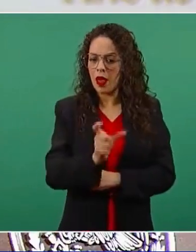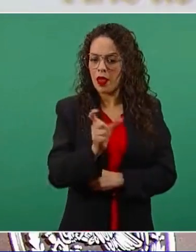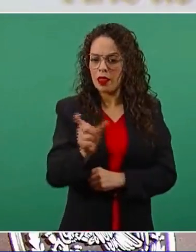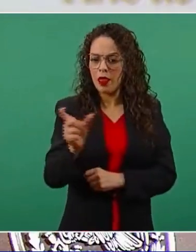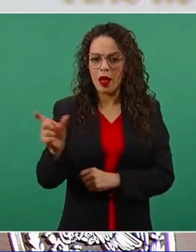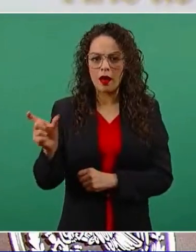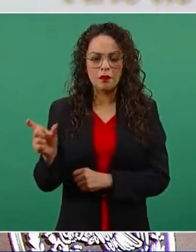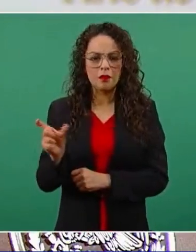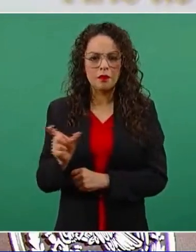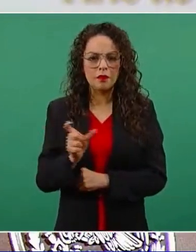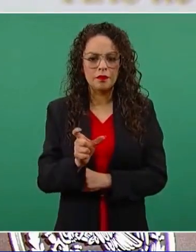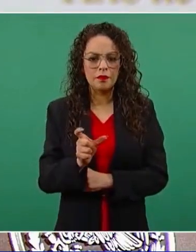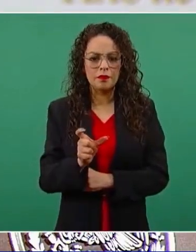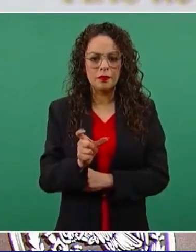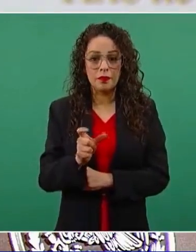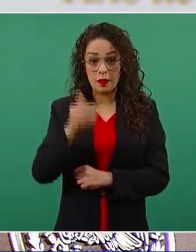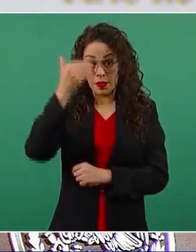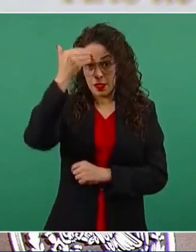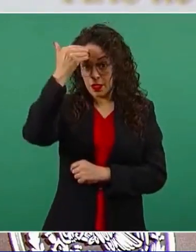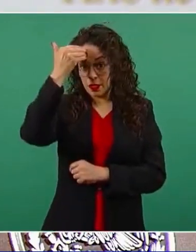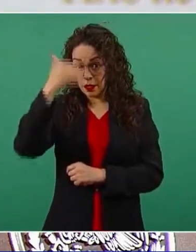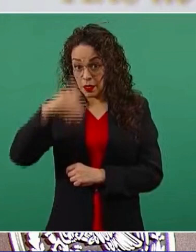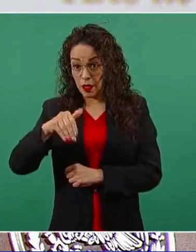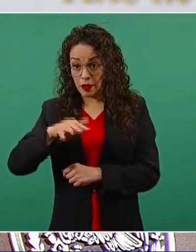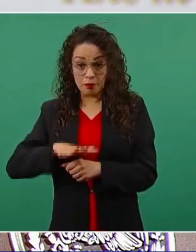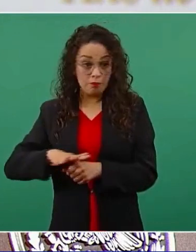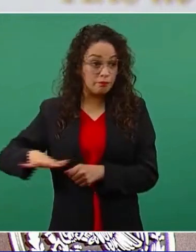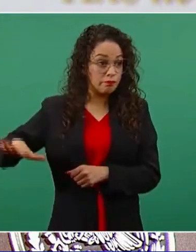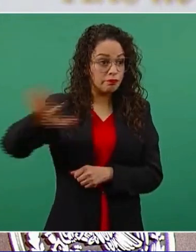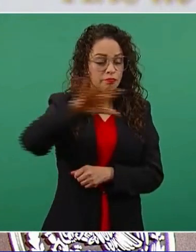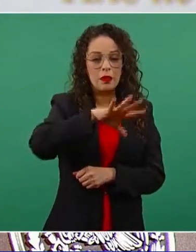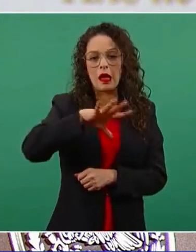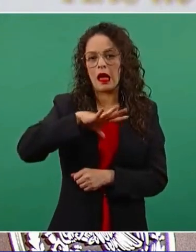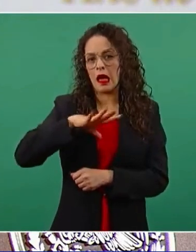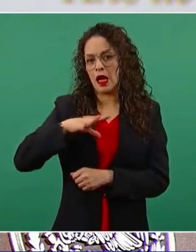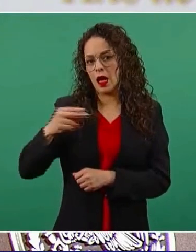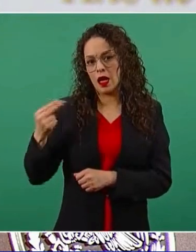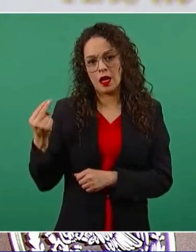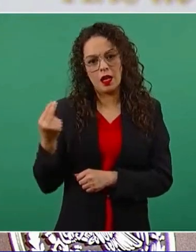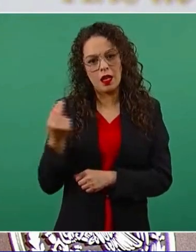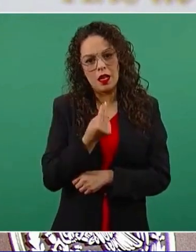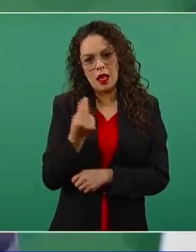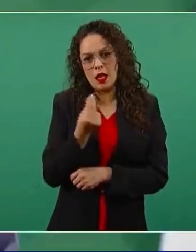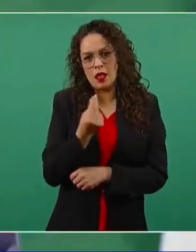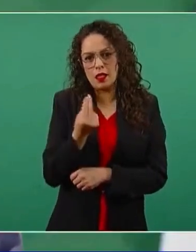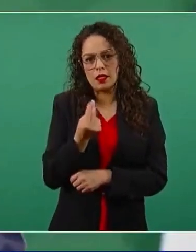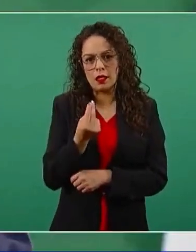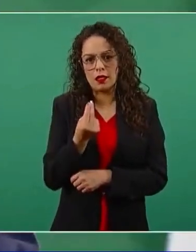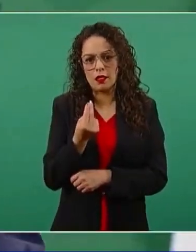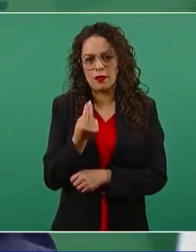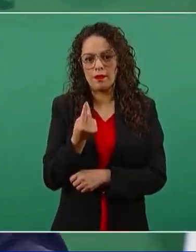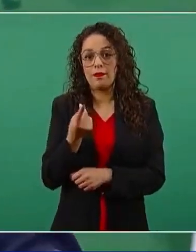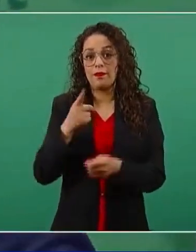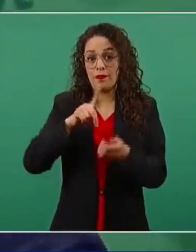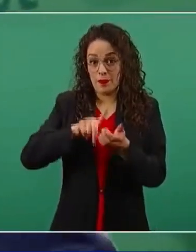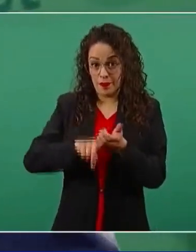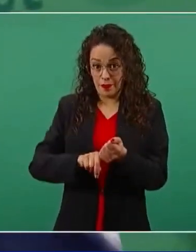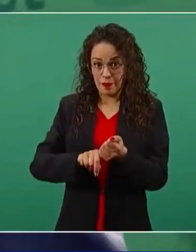la necesidad del pueblo, una compra de voto encubierta